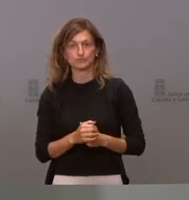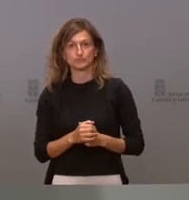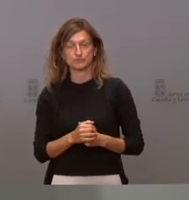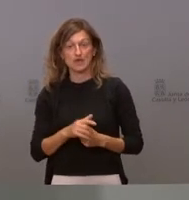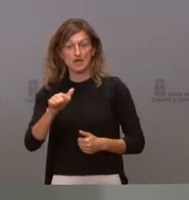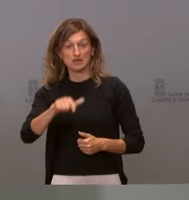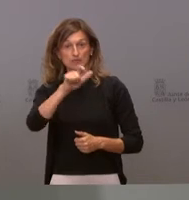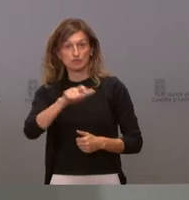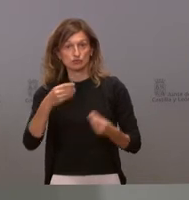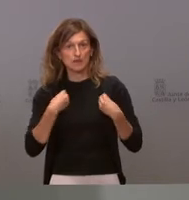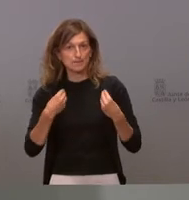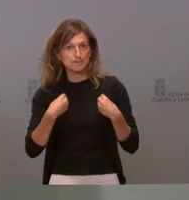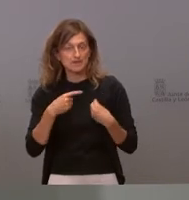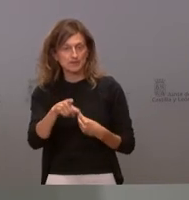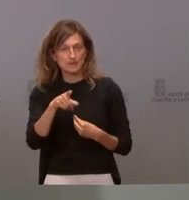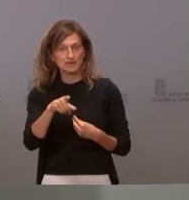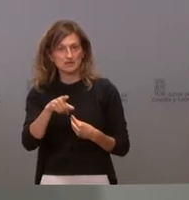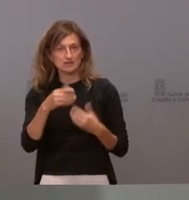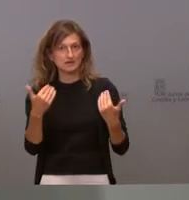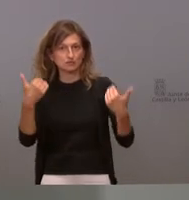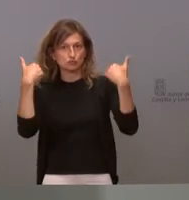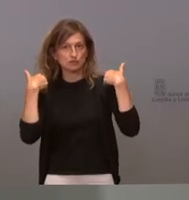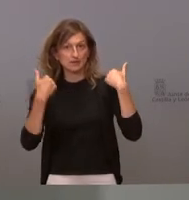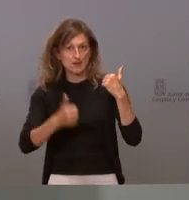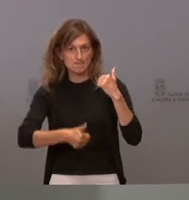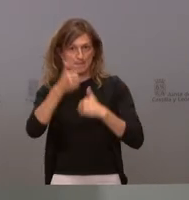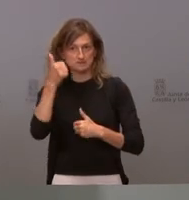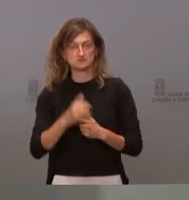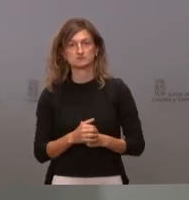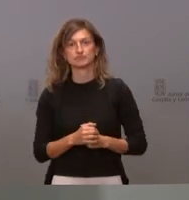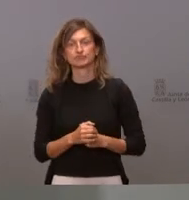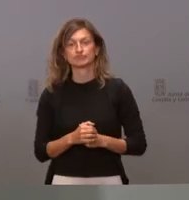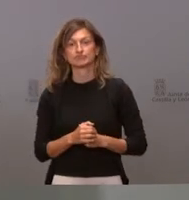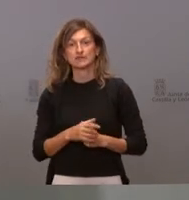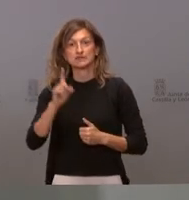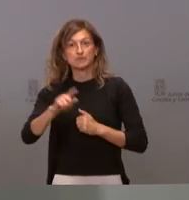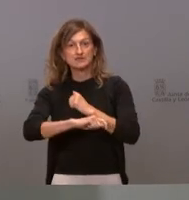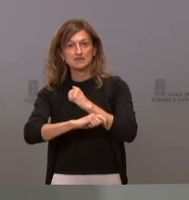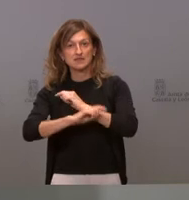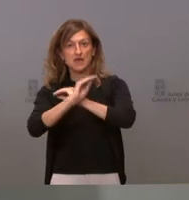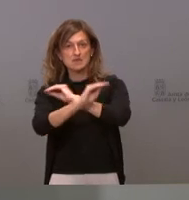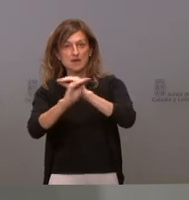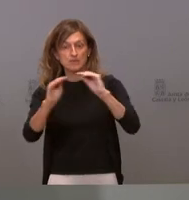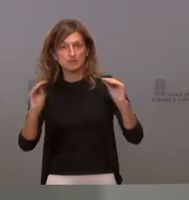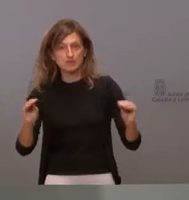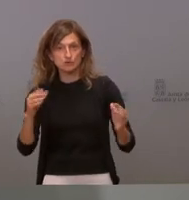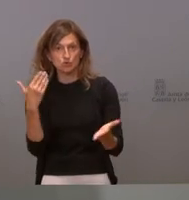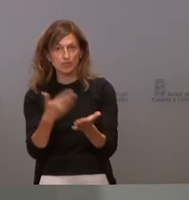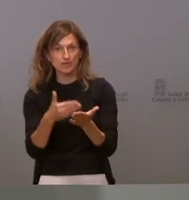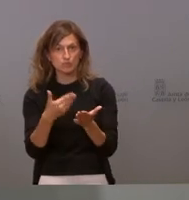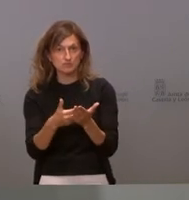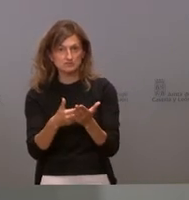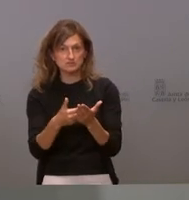es muchísimo más responsable y de hecho la estrategia de llamamiento lo que ha demostrado